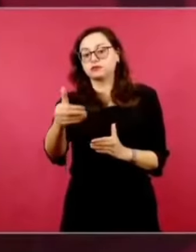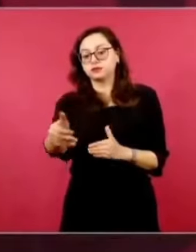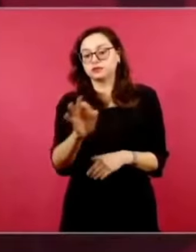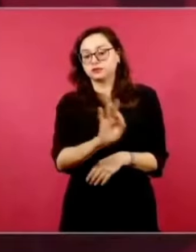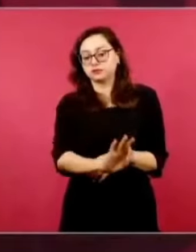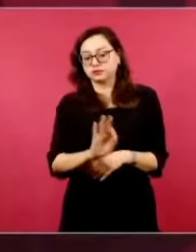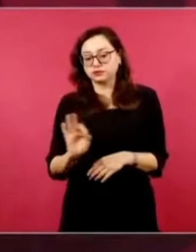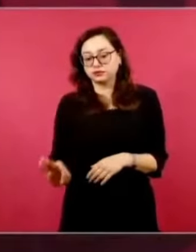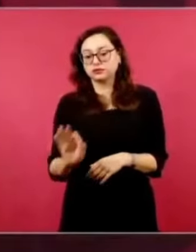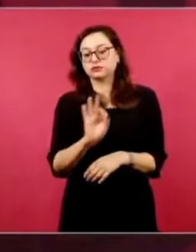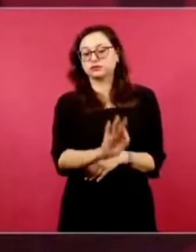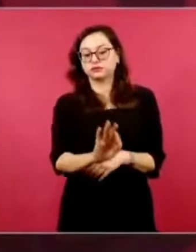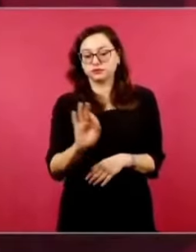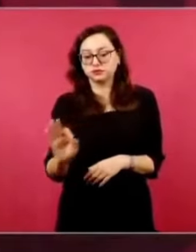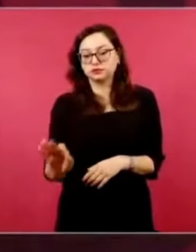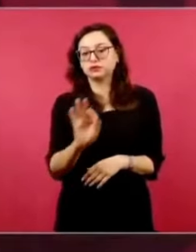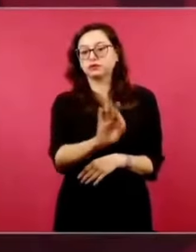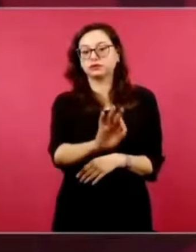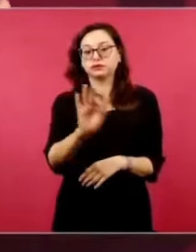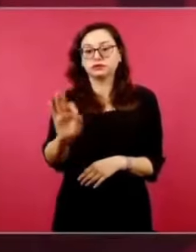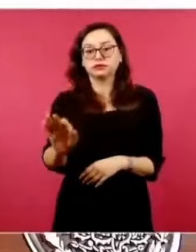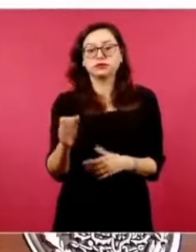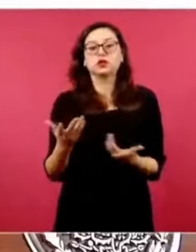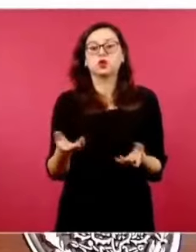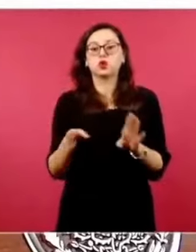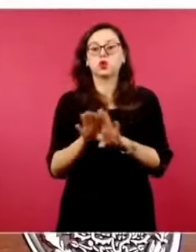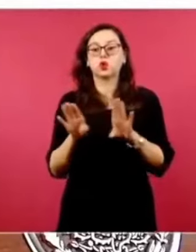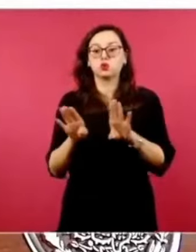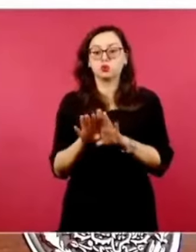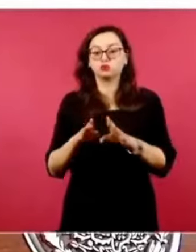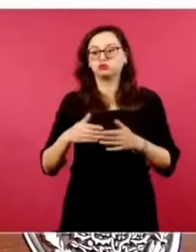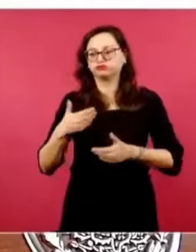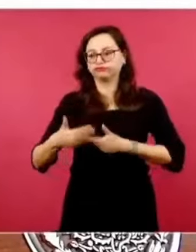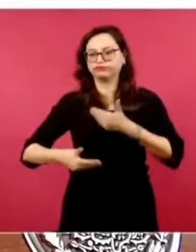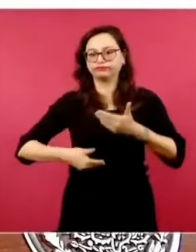definir cuándo se va a llevar a cabo la elección,